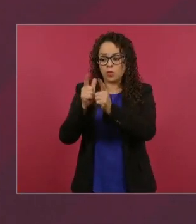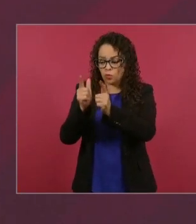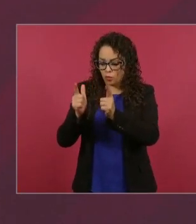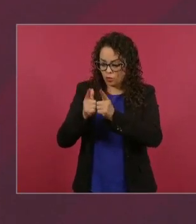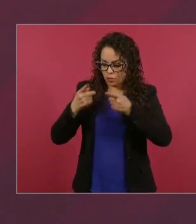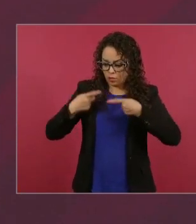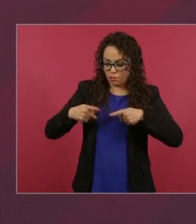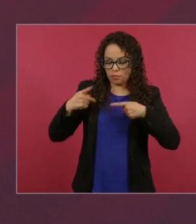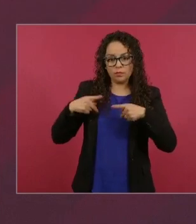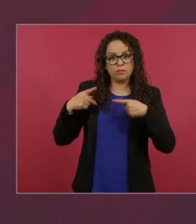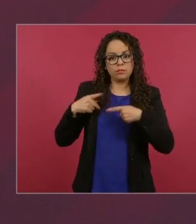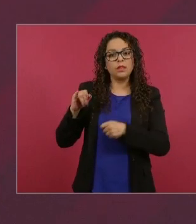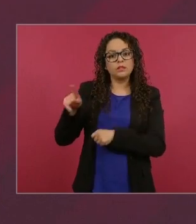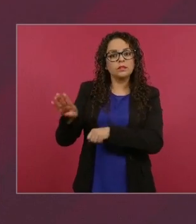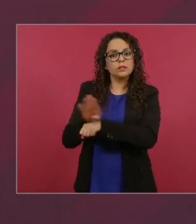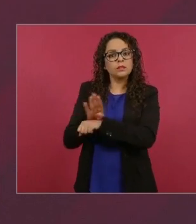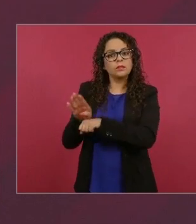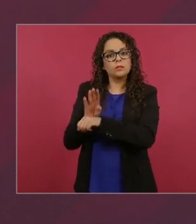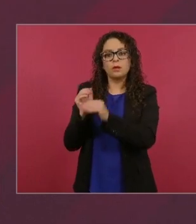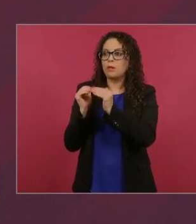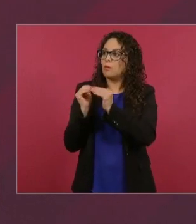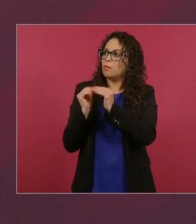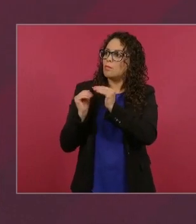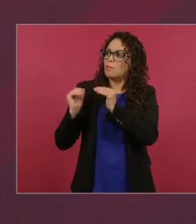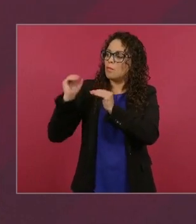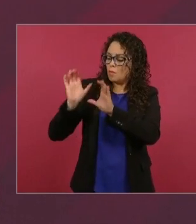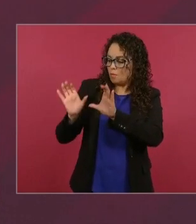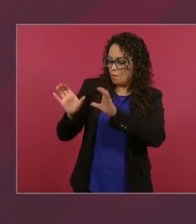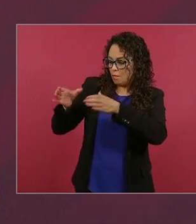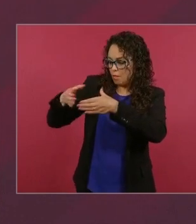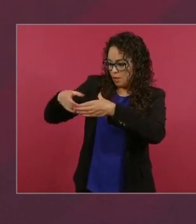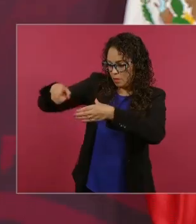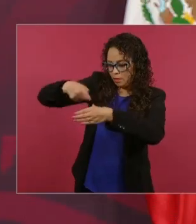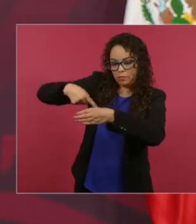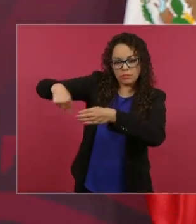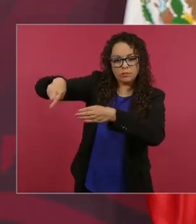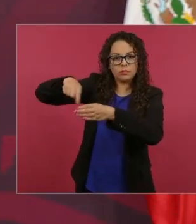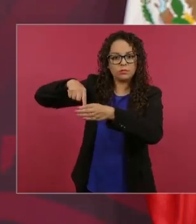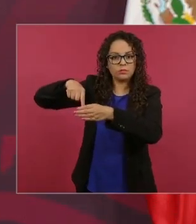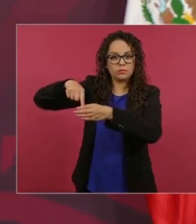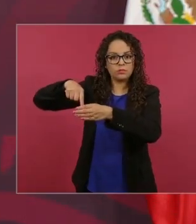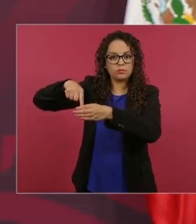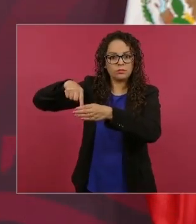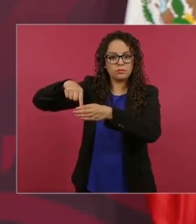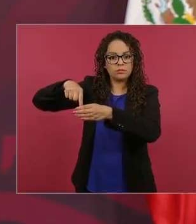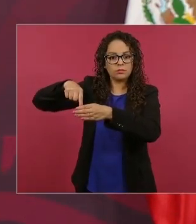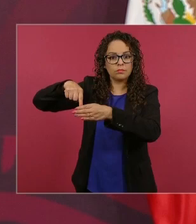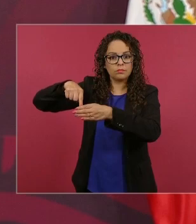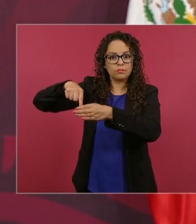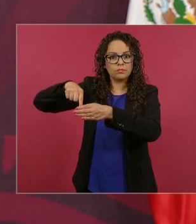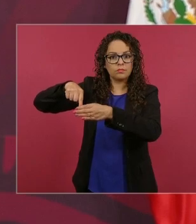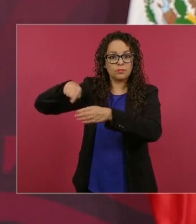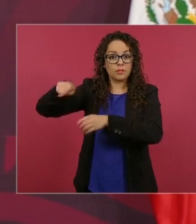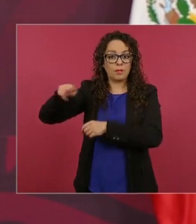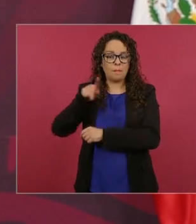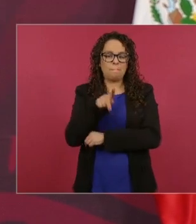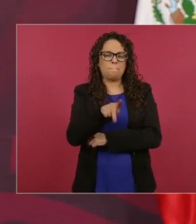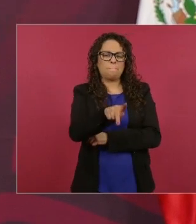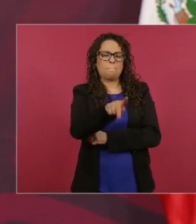que es el gobierno de una minoría con fachada de democracia,